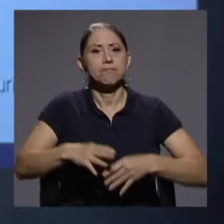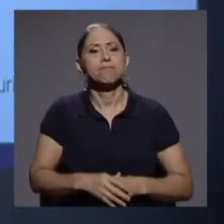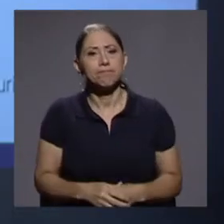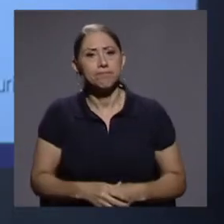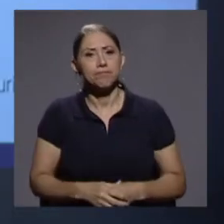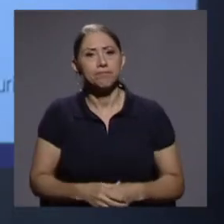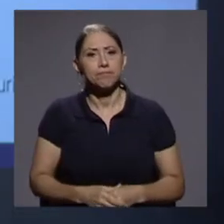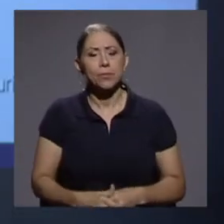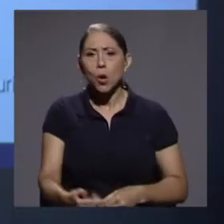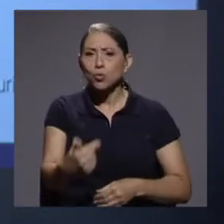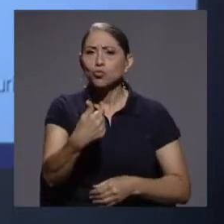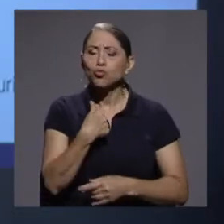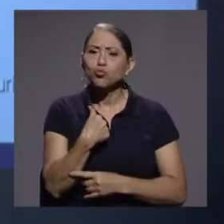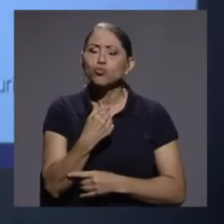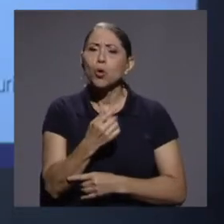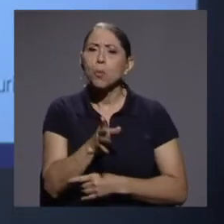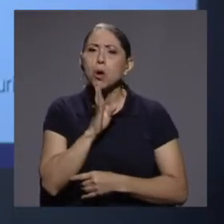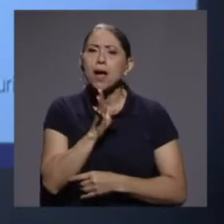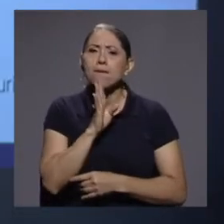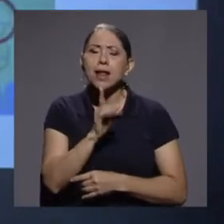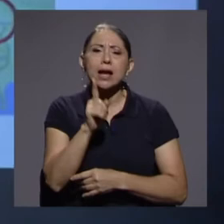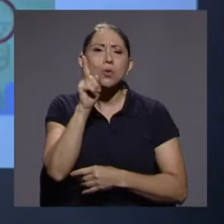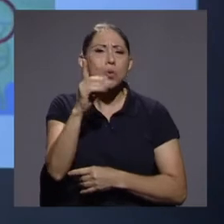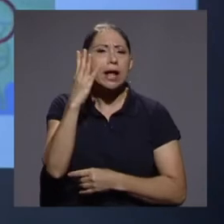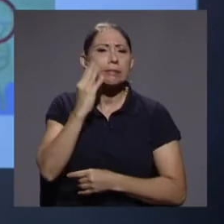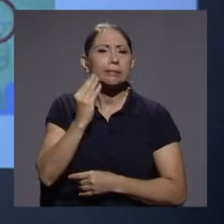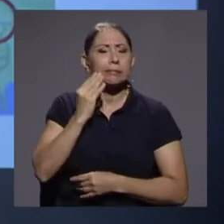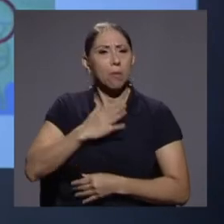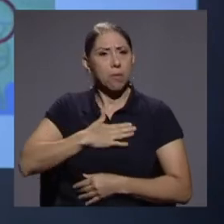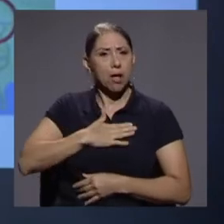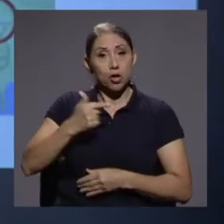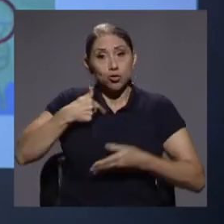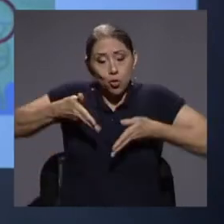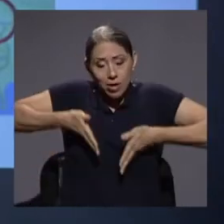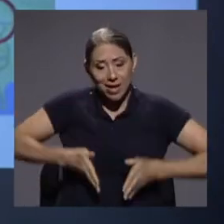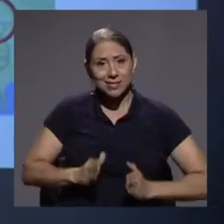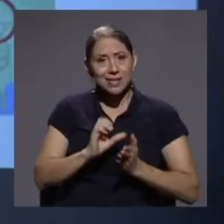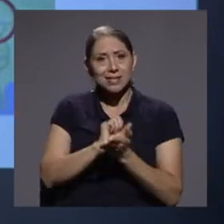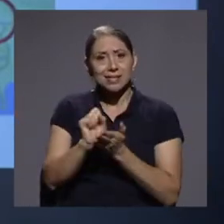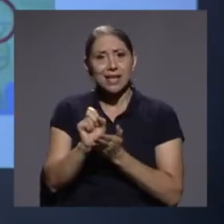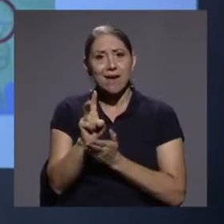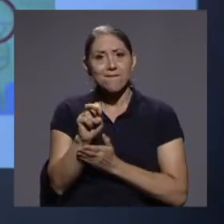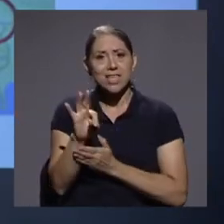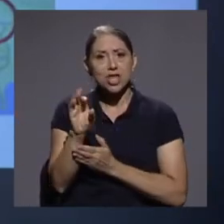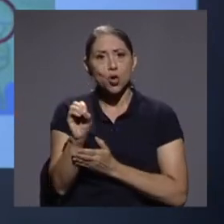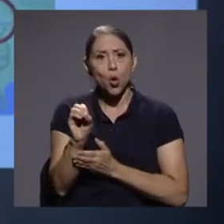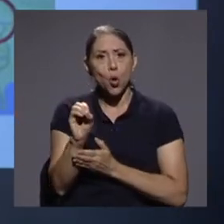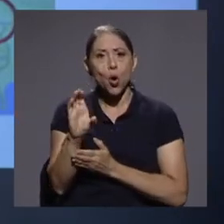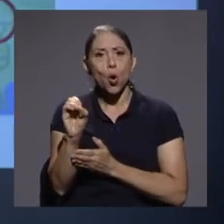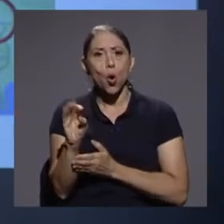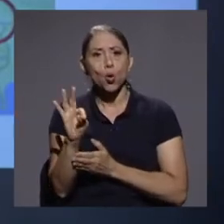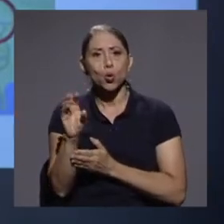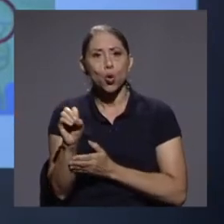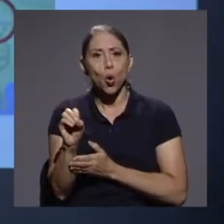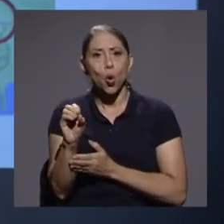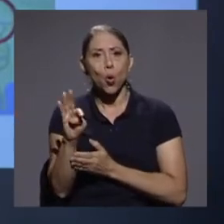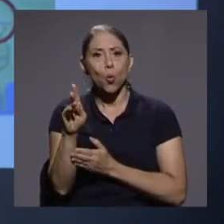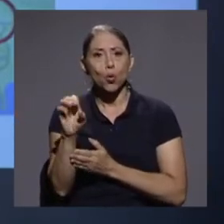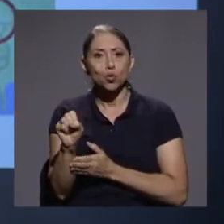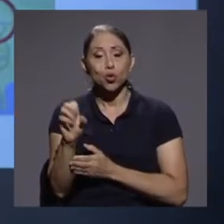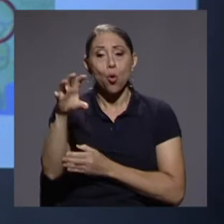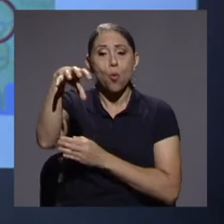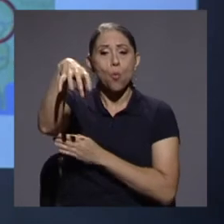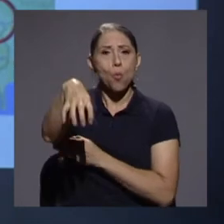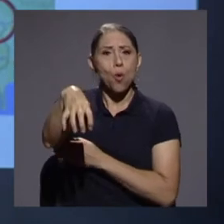Voy a hacer referencia a una pequeña vivencia. Nací en ese ámbito de Cotobrús, un pueblo ubicado al sureste del país.